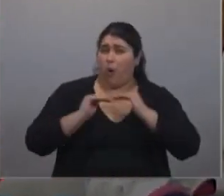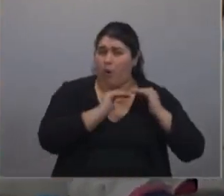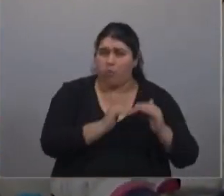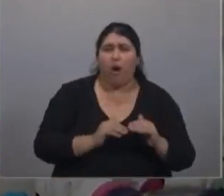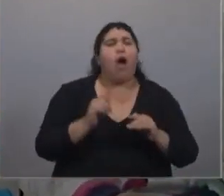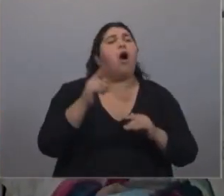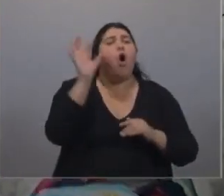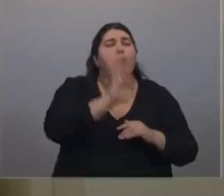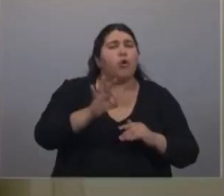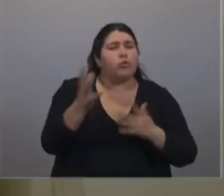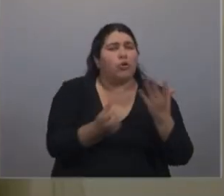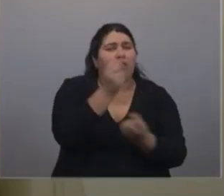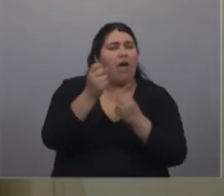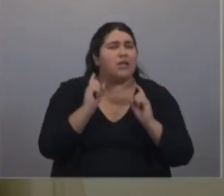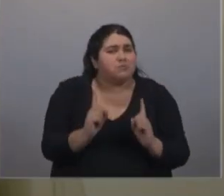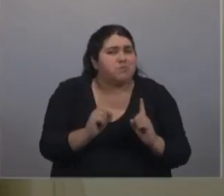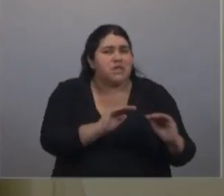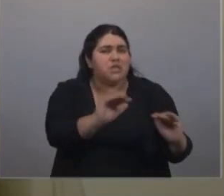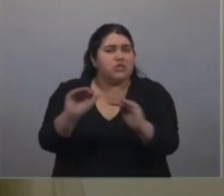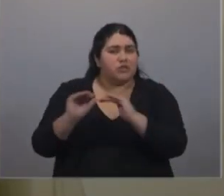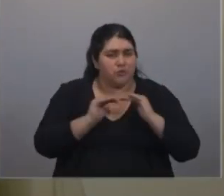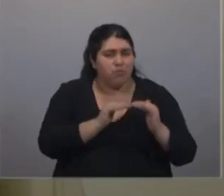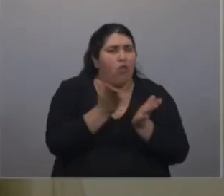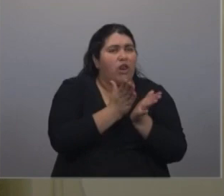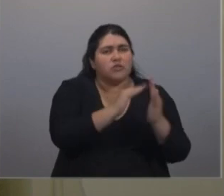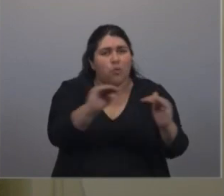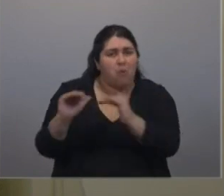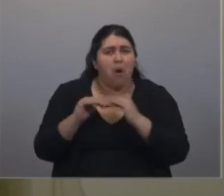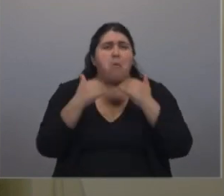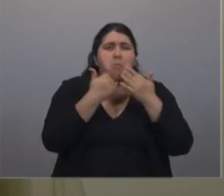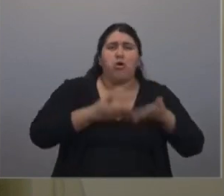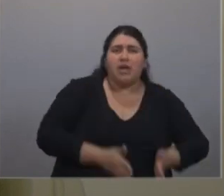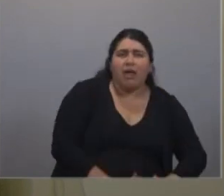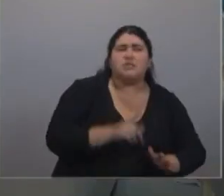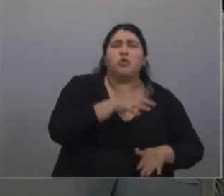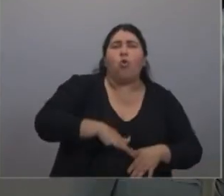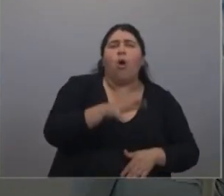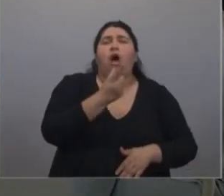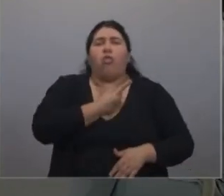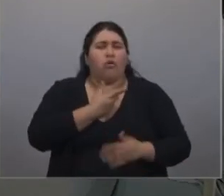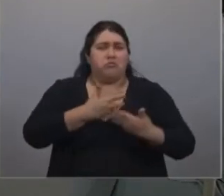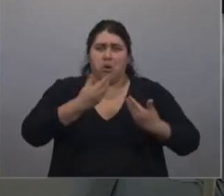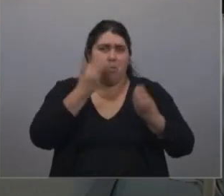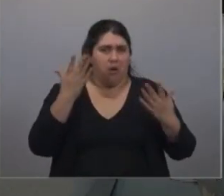las mismas oportunidades, más allá de la cuna, más allá del lugar. Así que